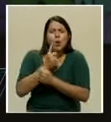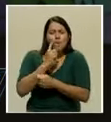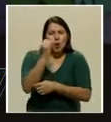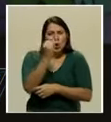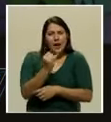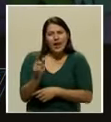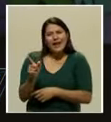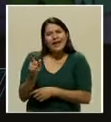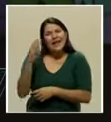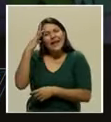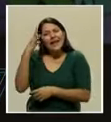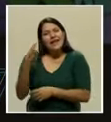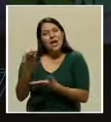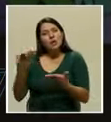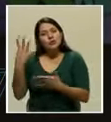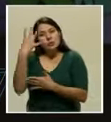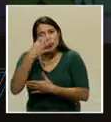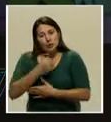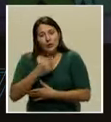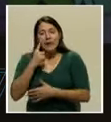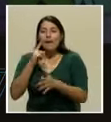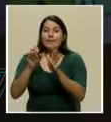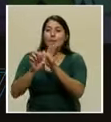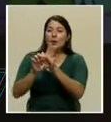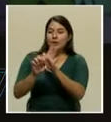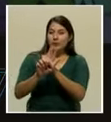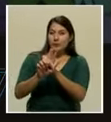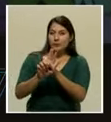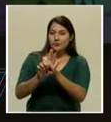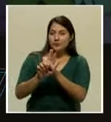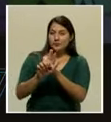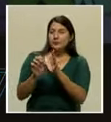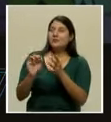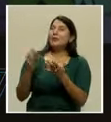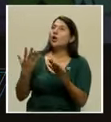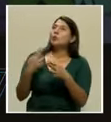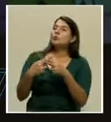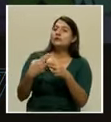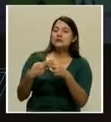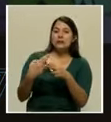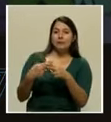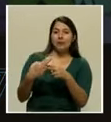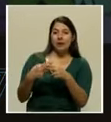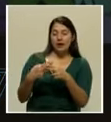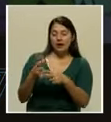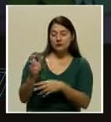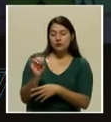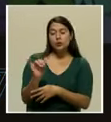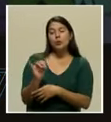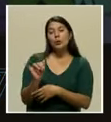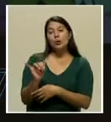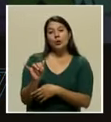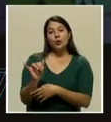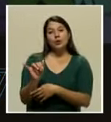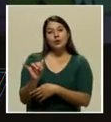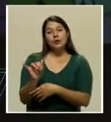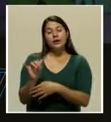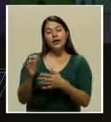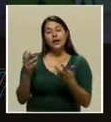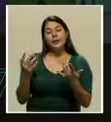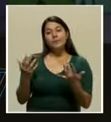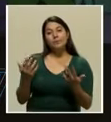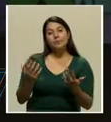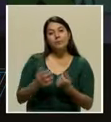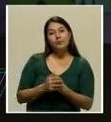como es la